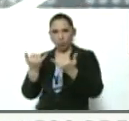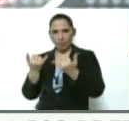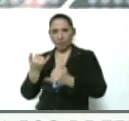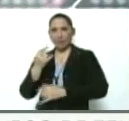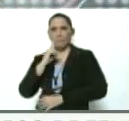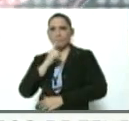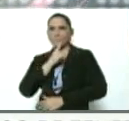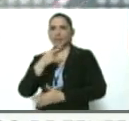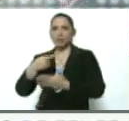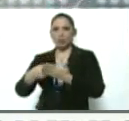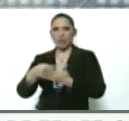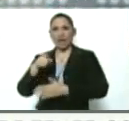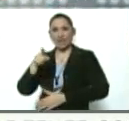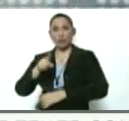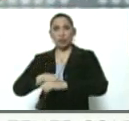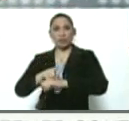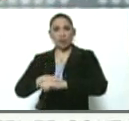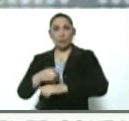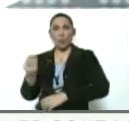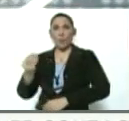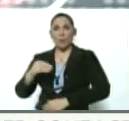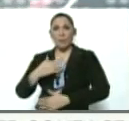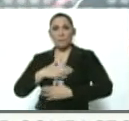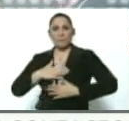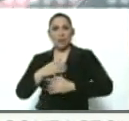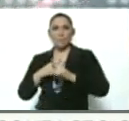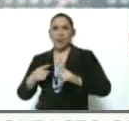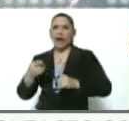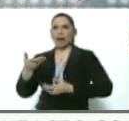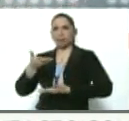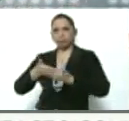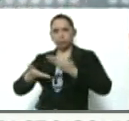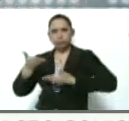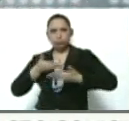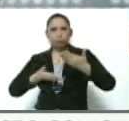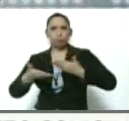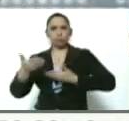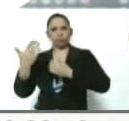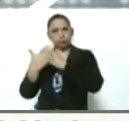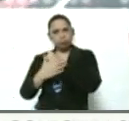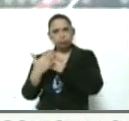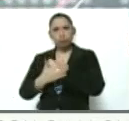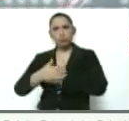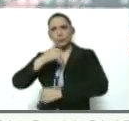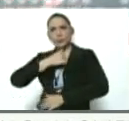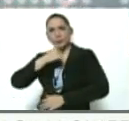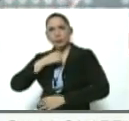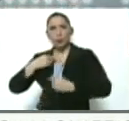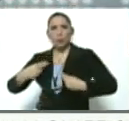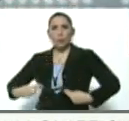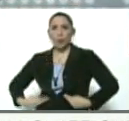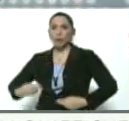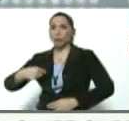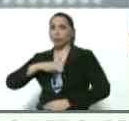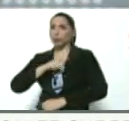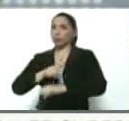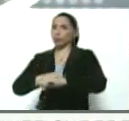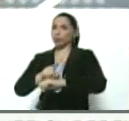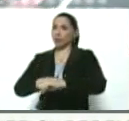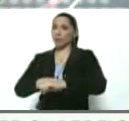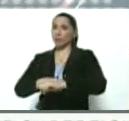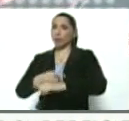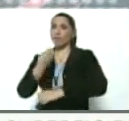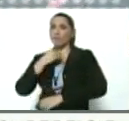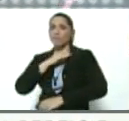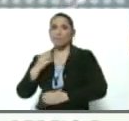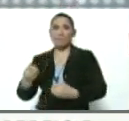estos son tiempos más bien para apelar a la solidaridad a la generosidad a la compasión humana estamos en tiempos de pandemia y eso